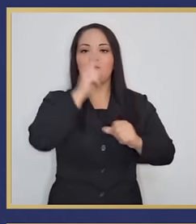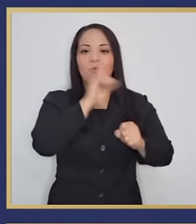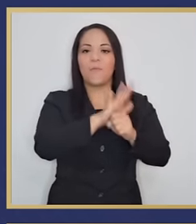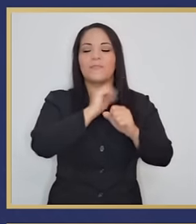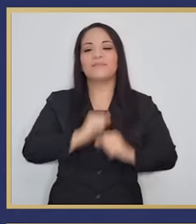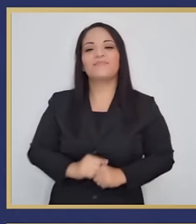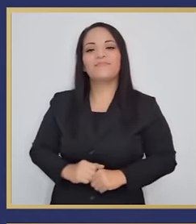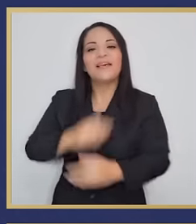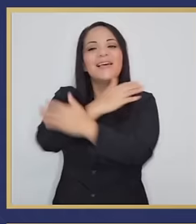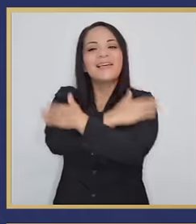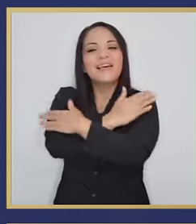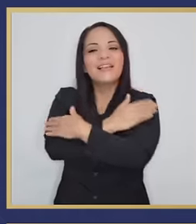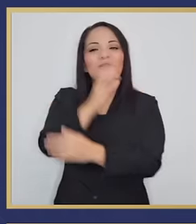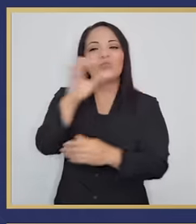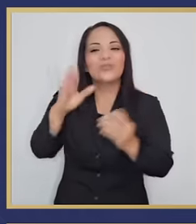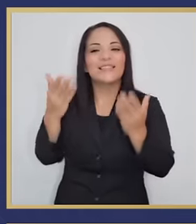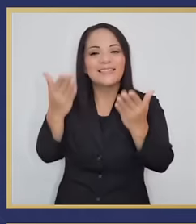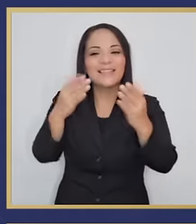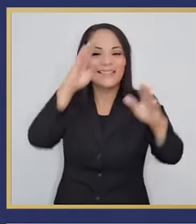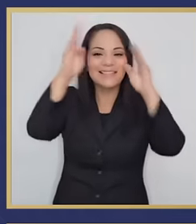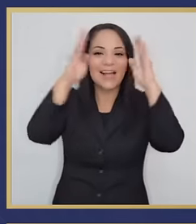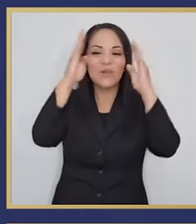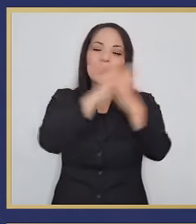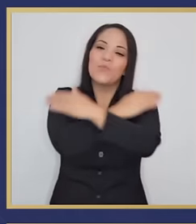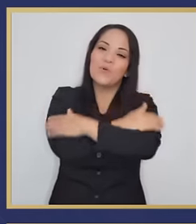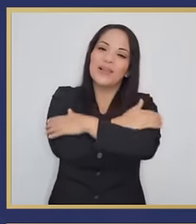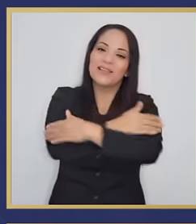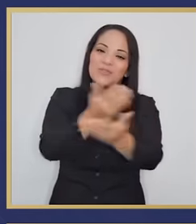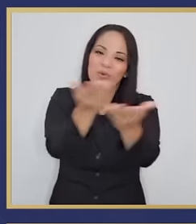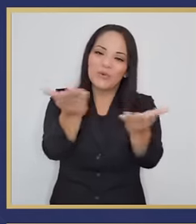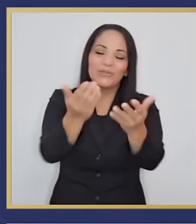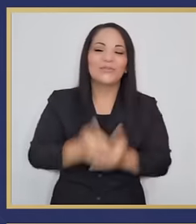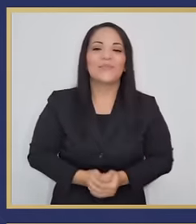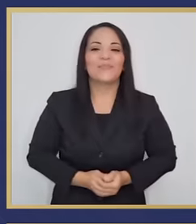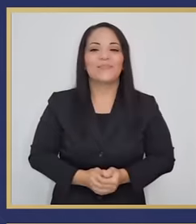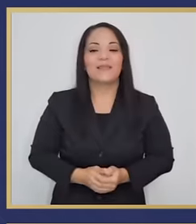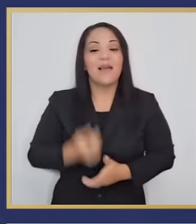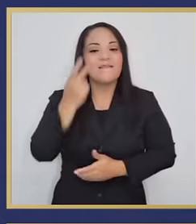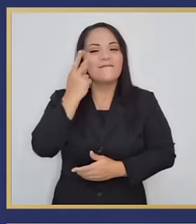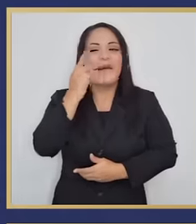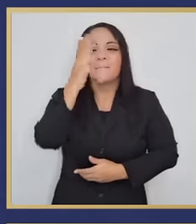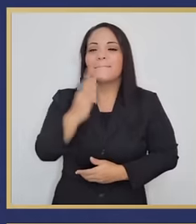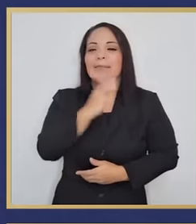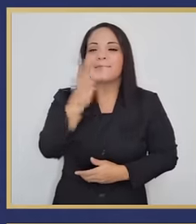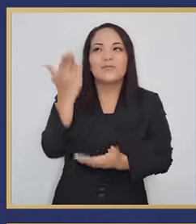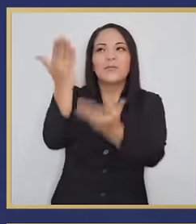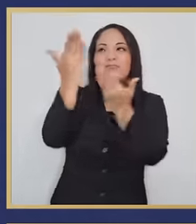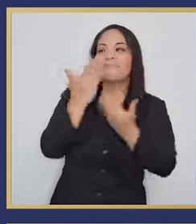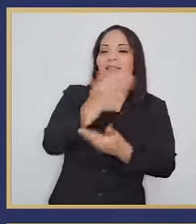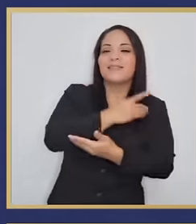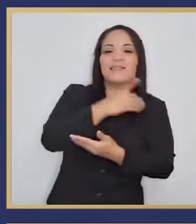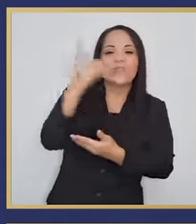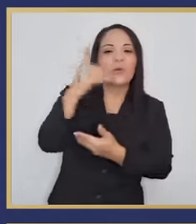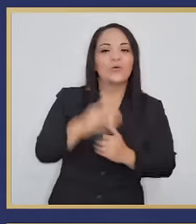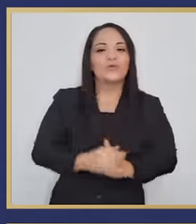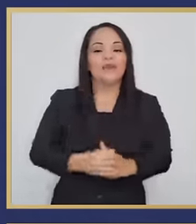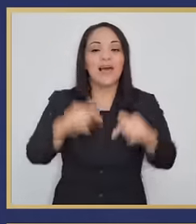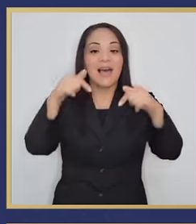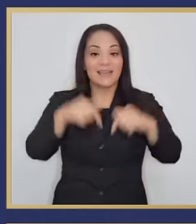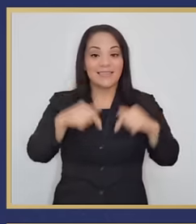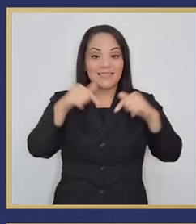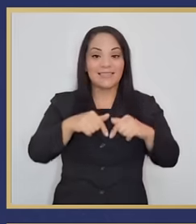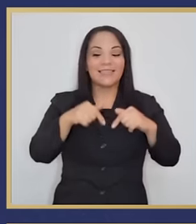y como gobierno. Queridos compatriotas, un saludo muy cariñoso a todos. Vean la bendición de Dios